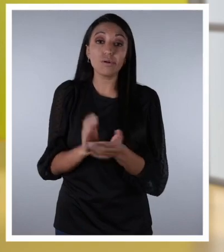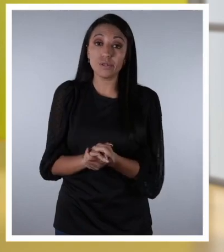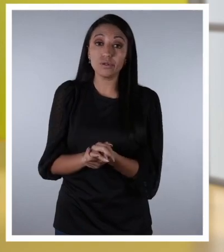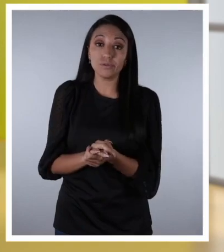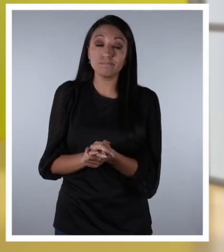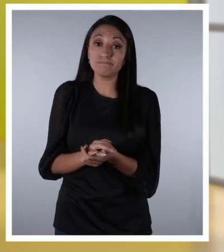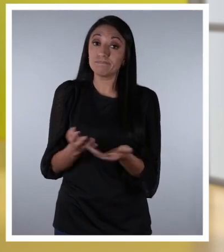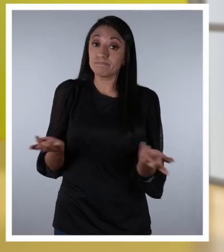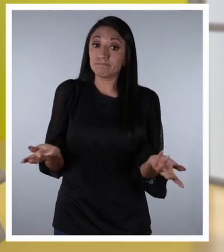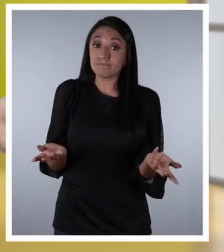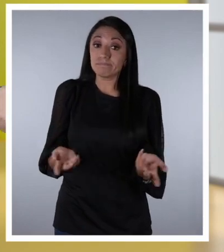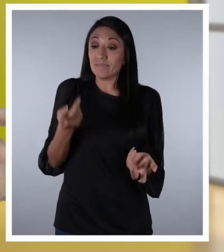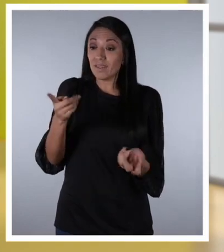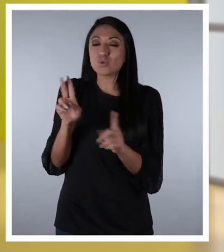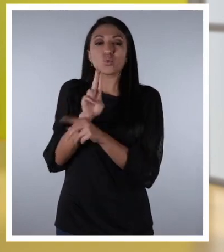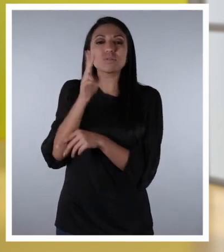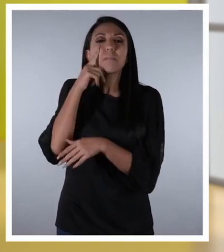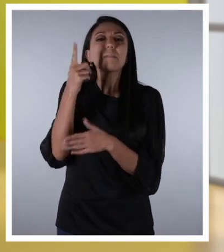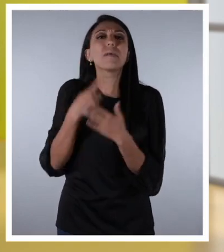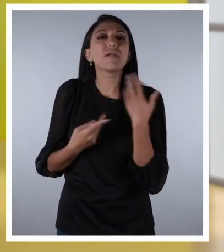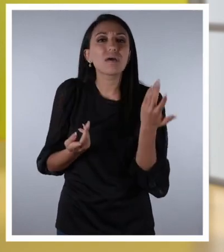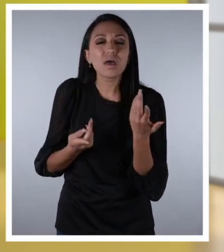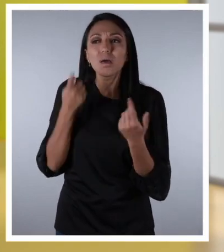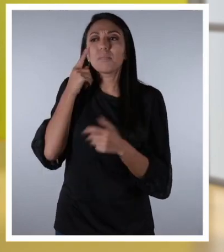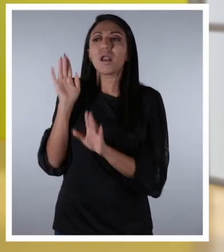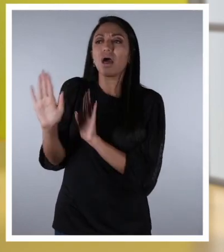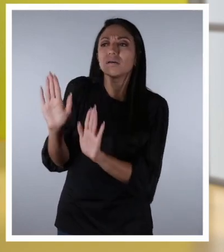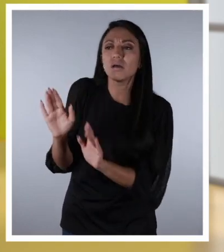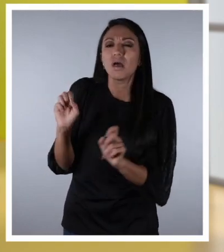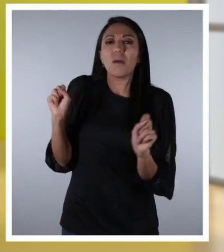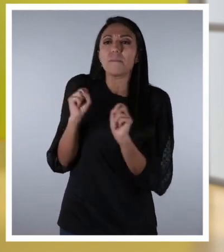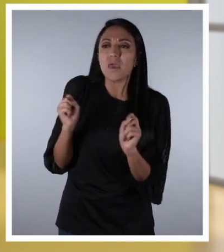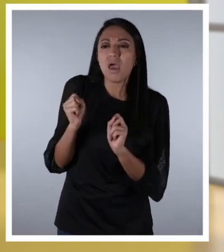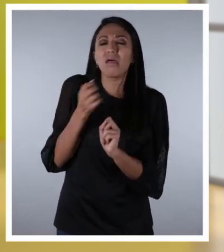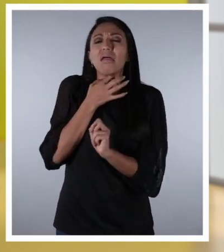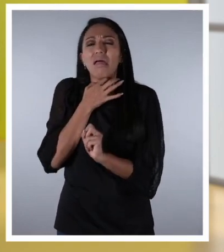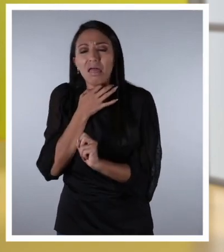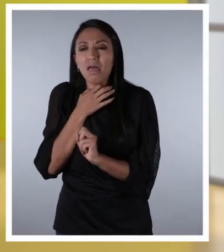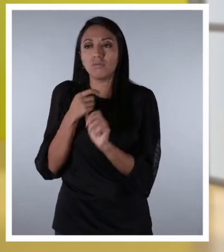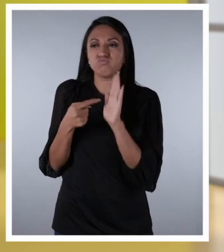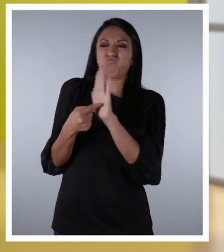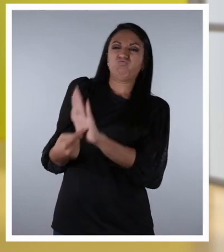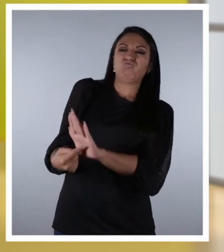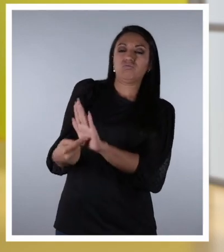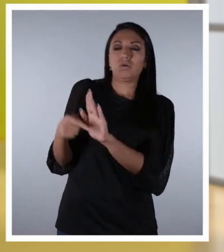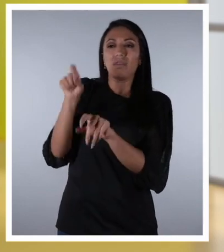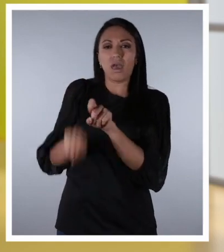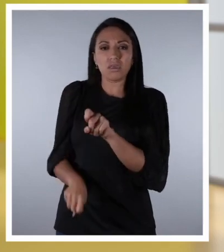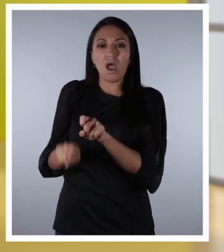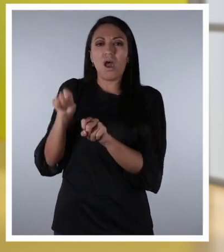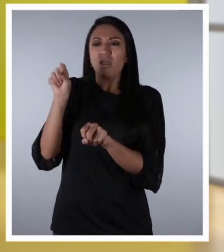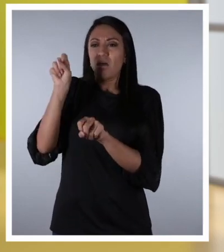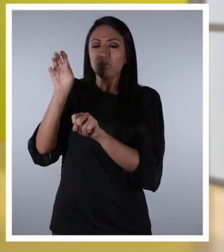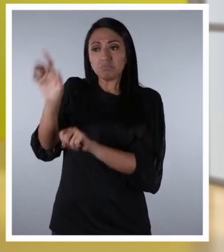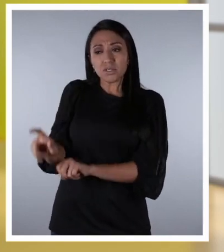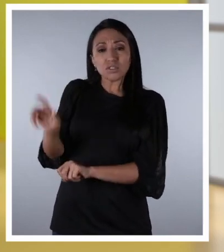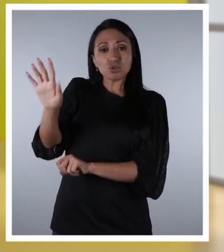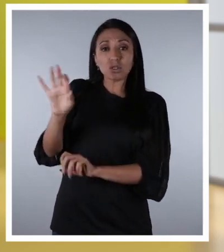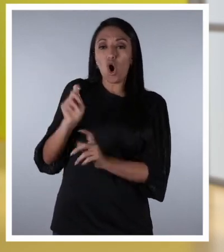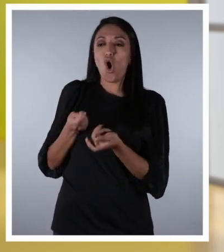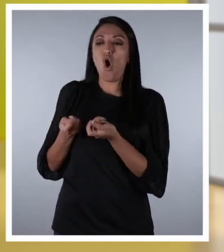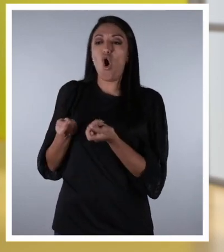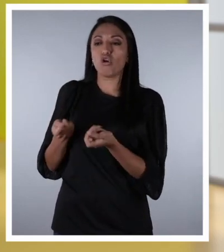o psicológico ya que lamentablemente son usados ¿para qué? Para aterrorizar humillar intimidar